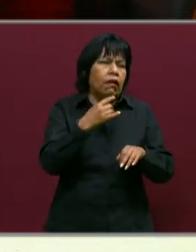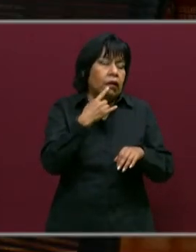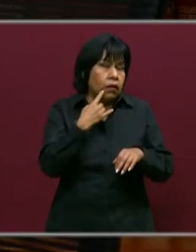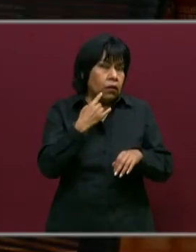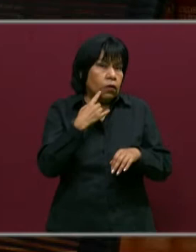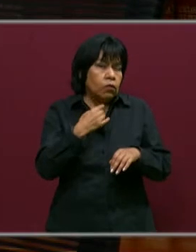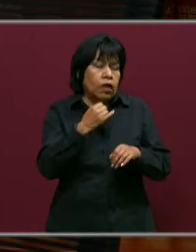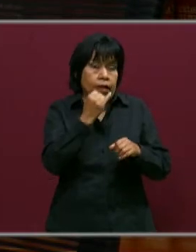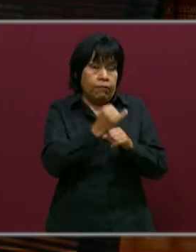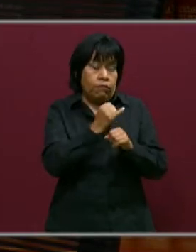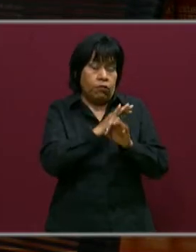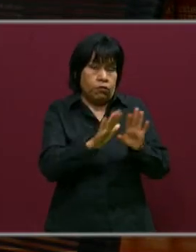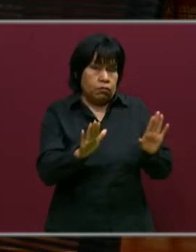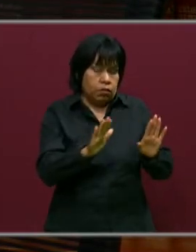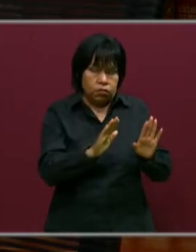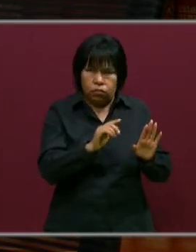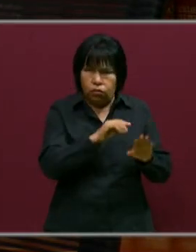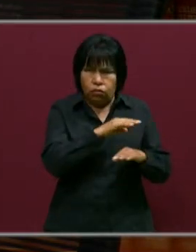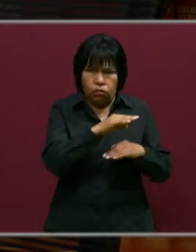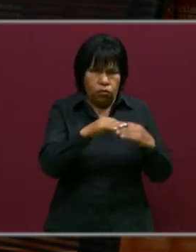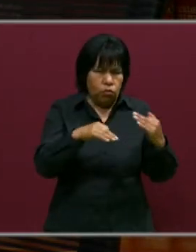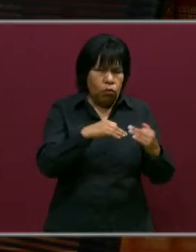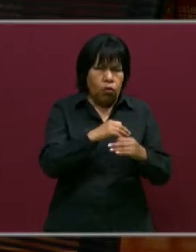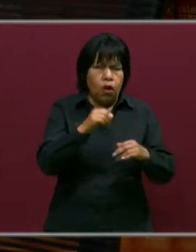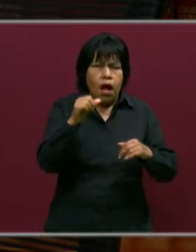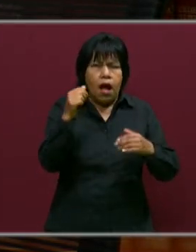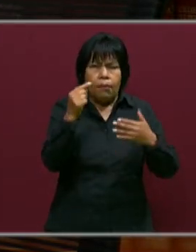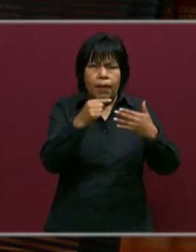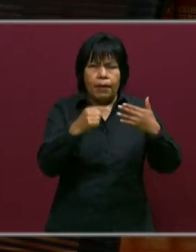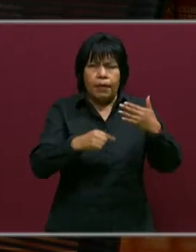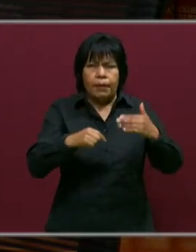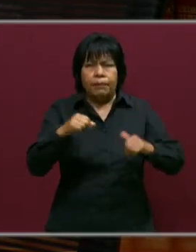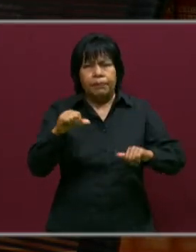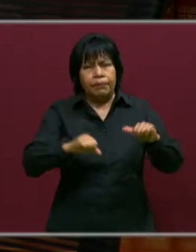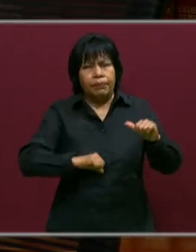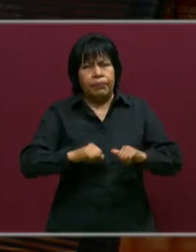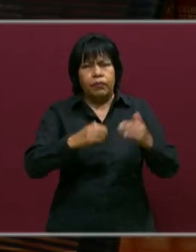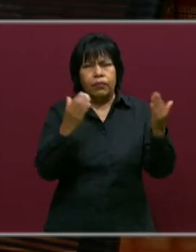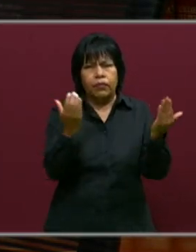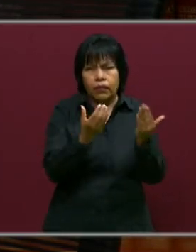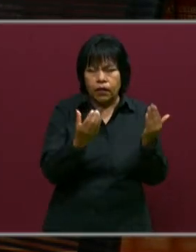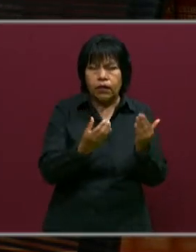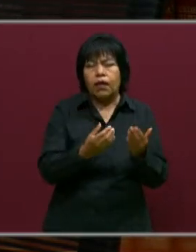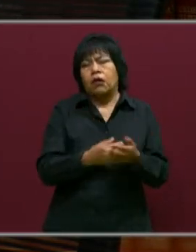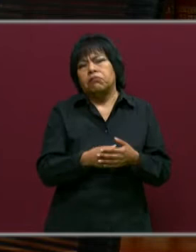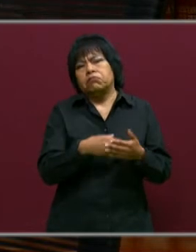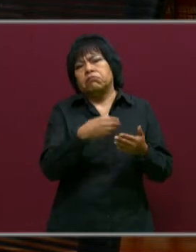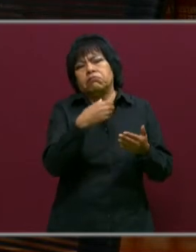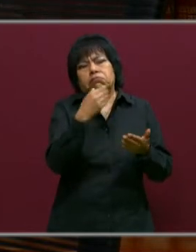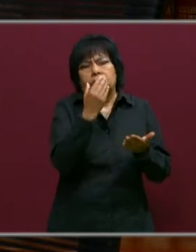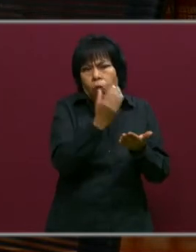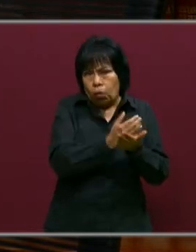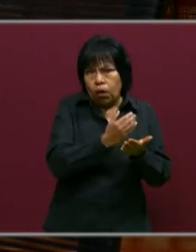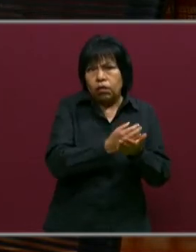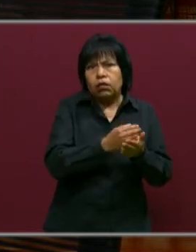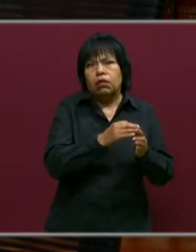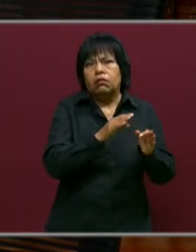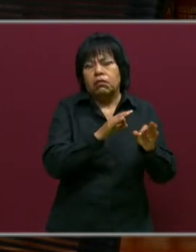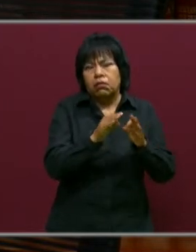información de los niños por medio de las actividades que se realizan con los cuadernillos que se trabajan